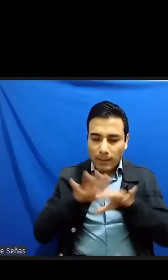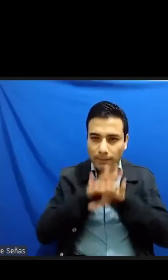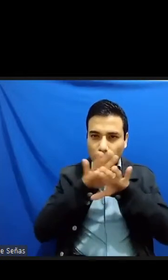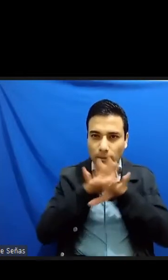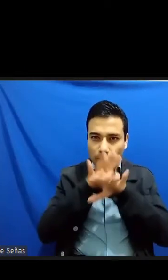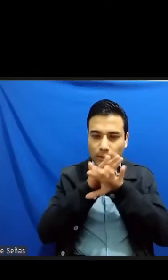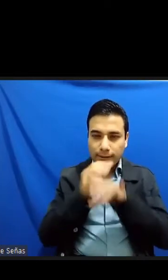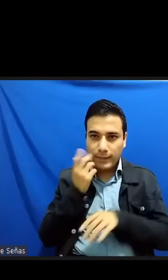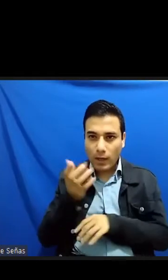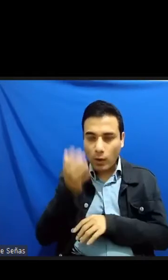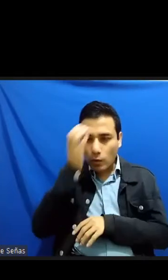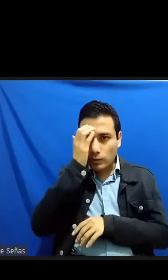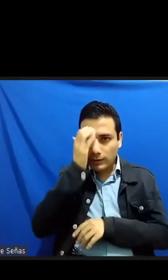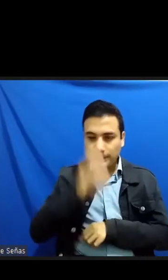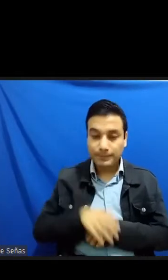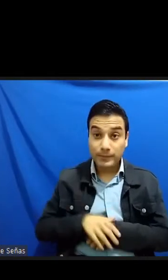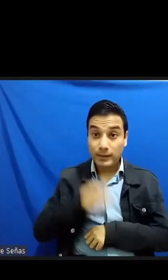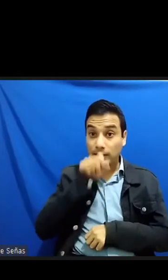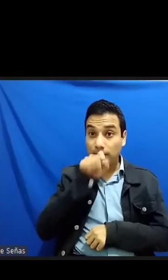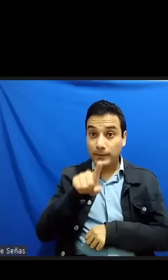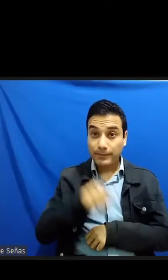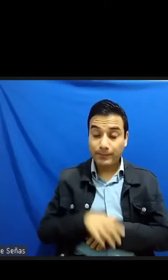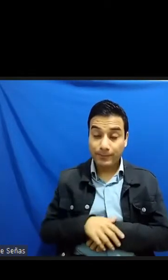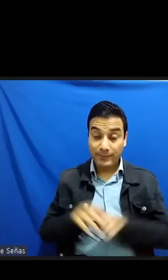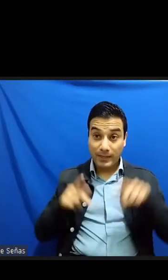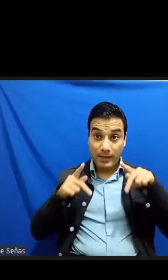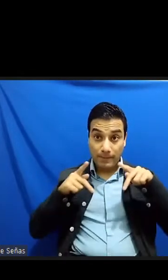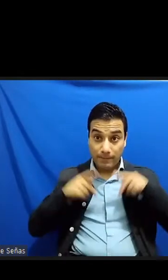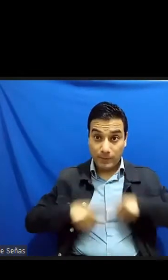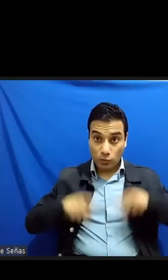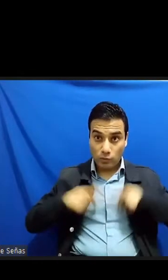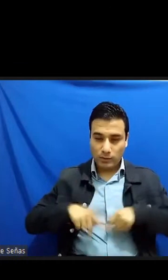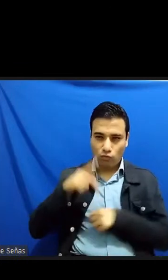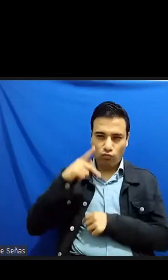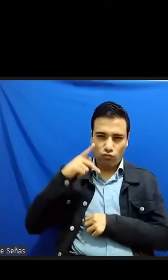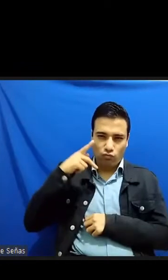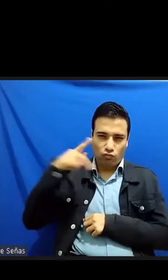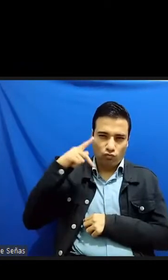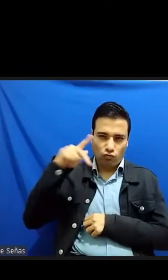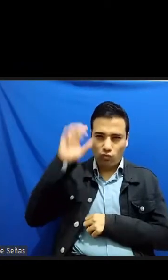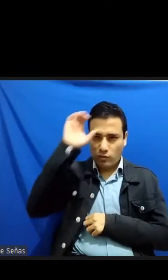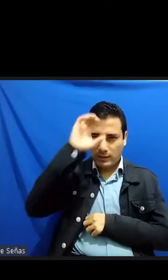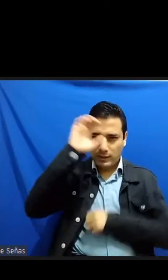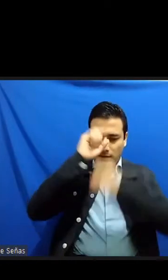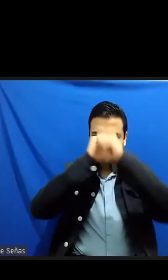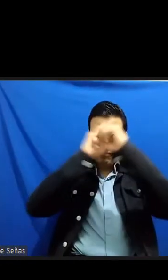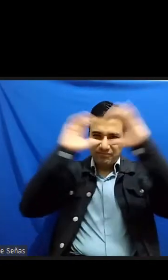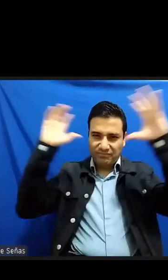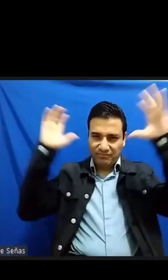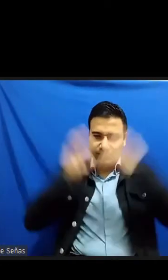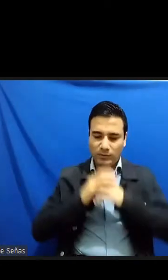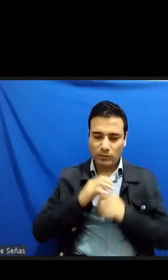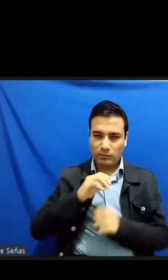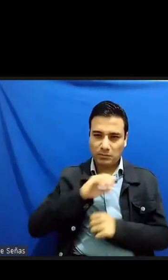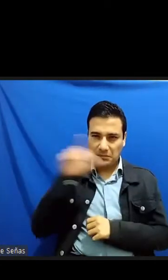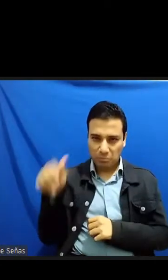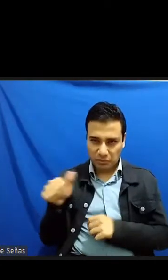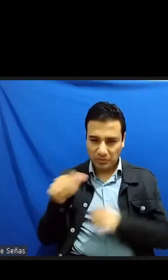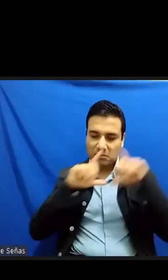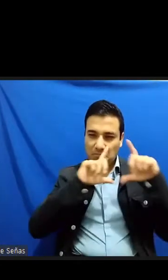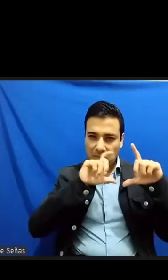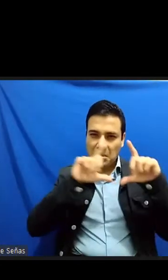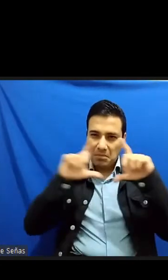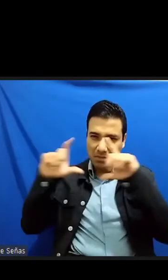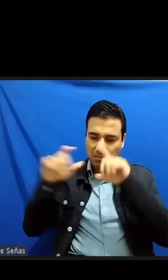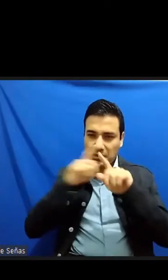imaginario colectivo representado en los cientos de imágenes que pasaron por sus ojos aquel